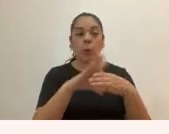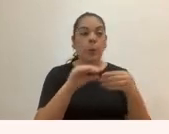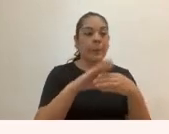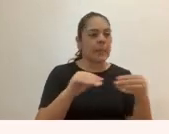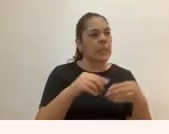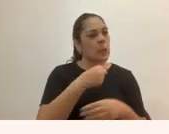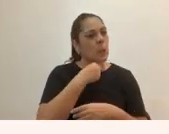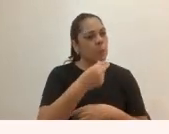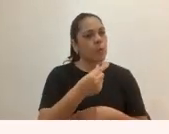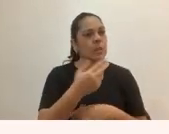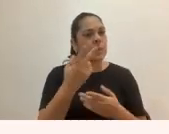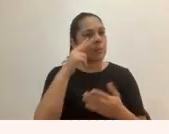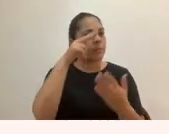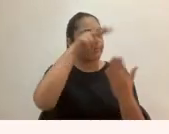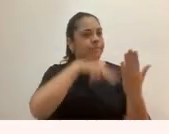los y las leemos.